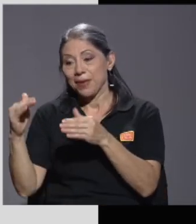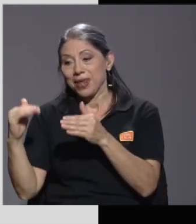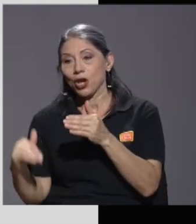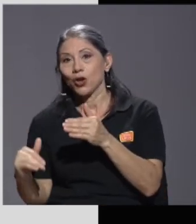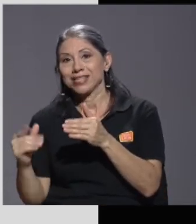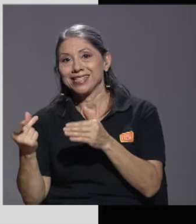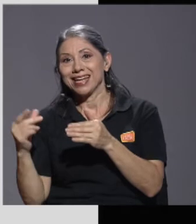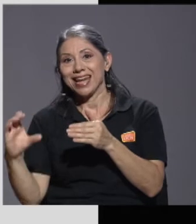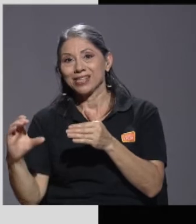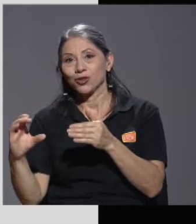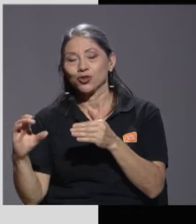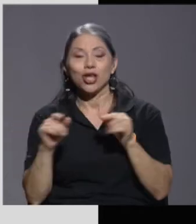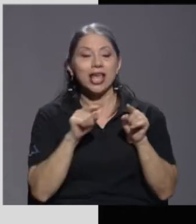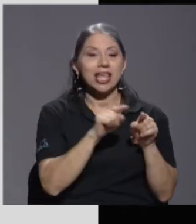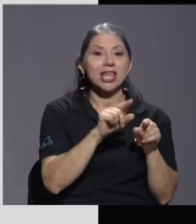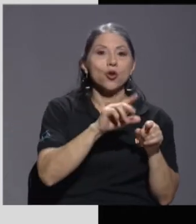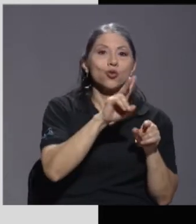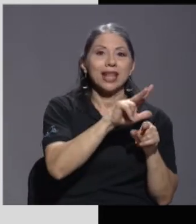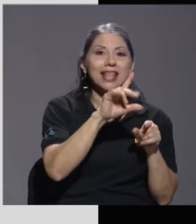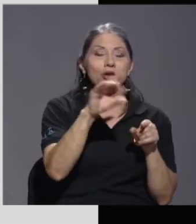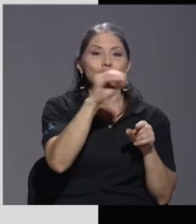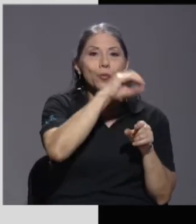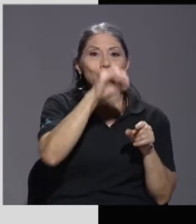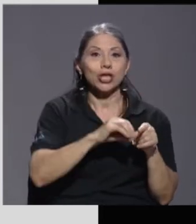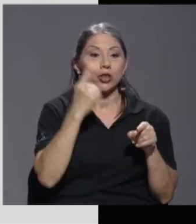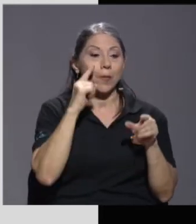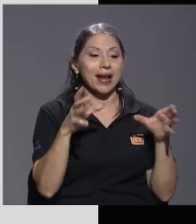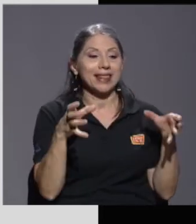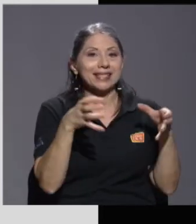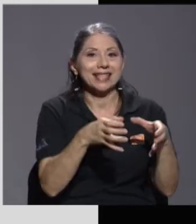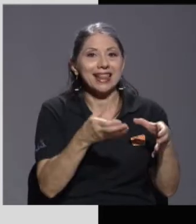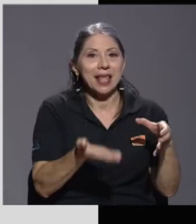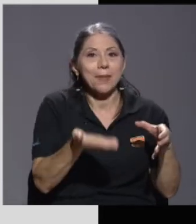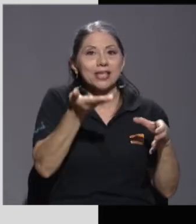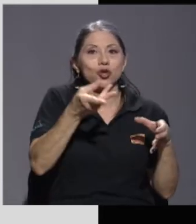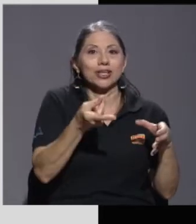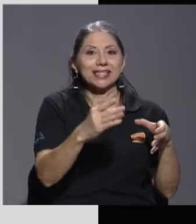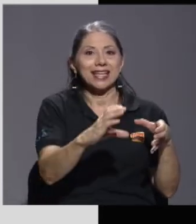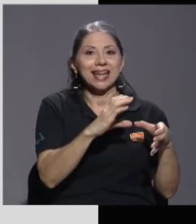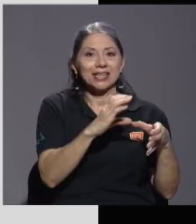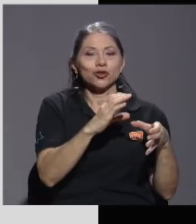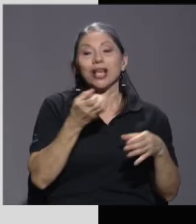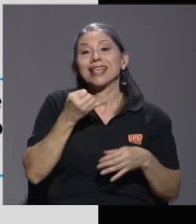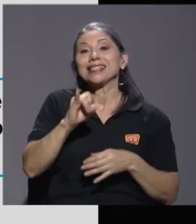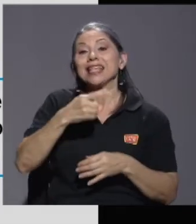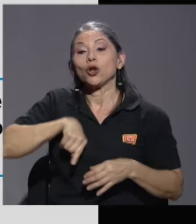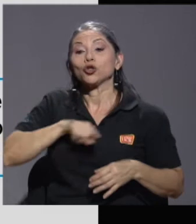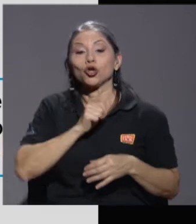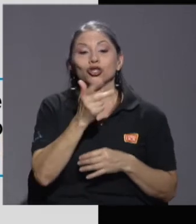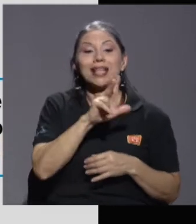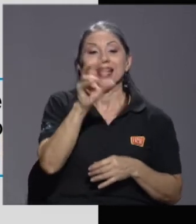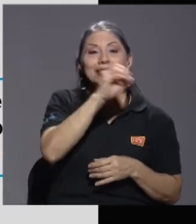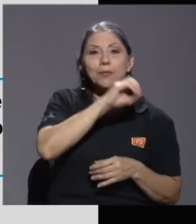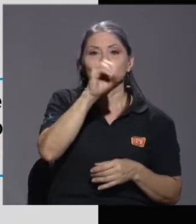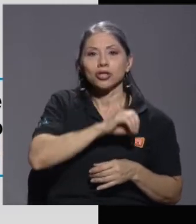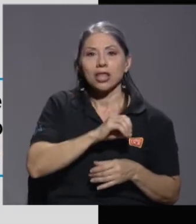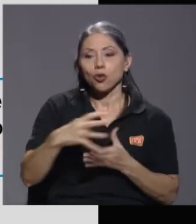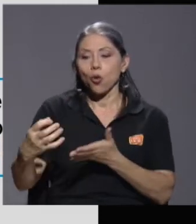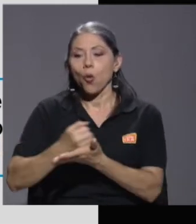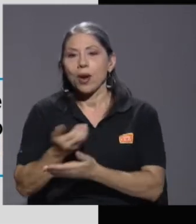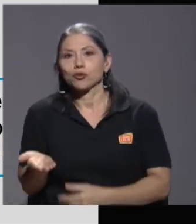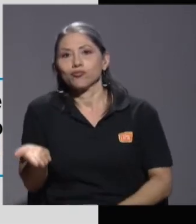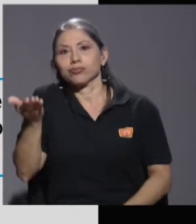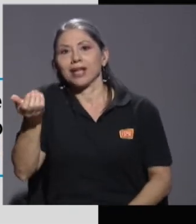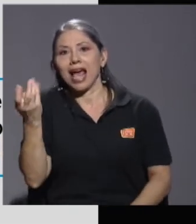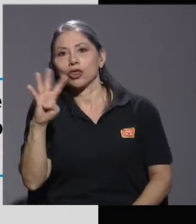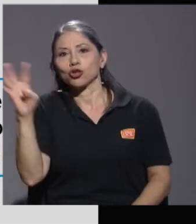décil de mayores ingresos. Ahora bien, si esto lo revertimos y hacemos de un 13 a un 14, aumentamos los impuestos, tenemos un resultado